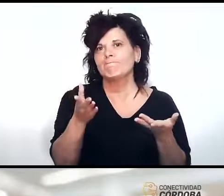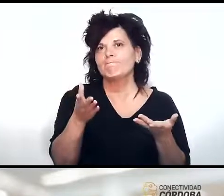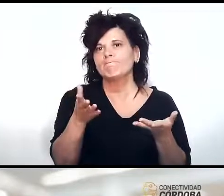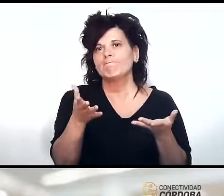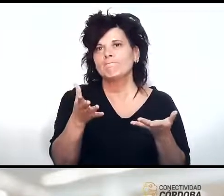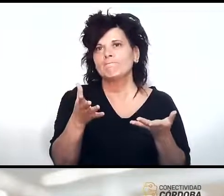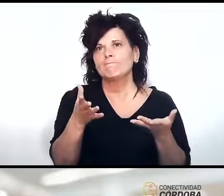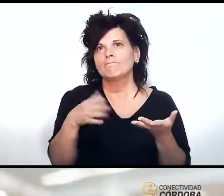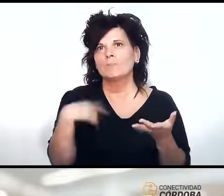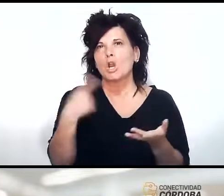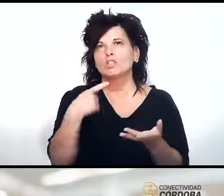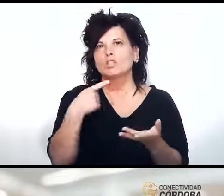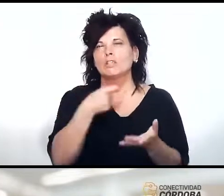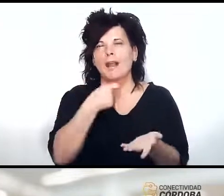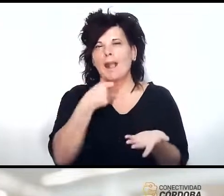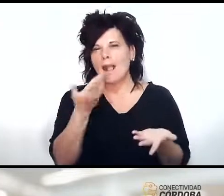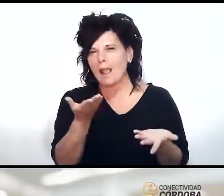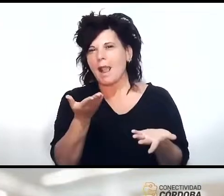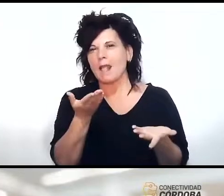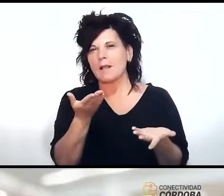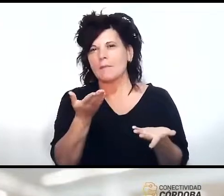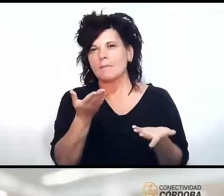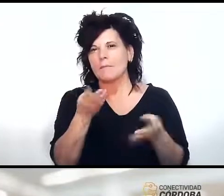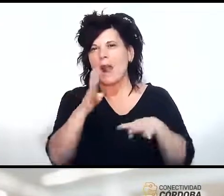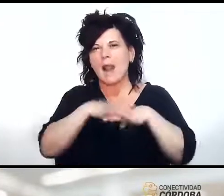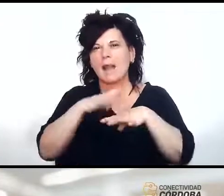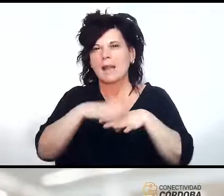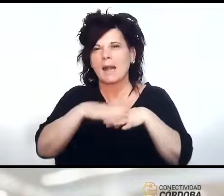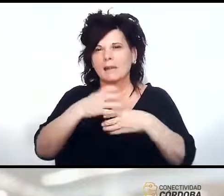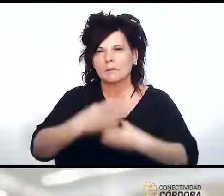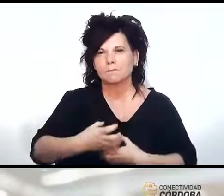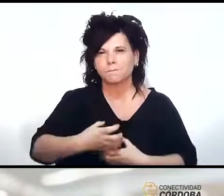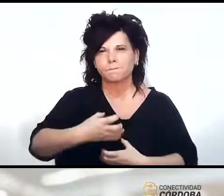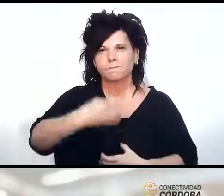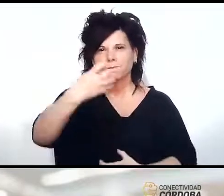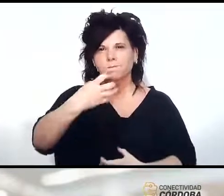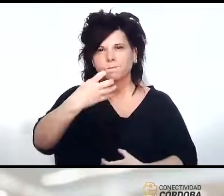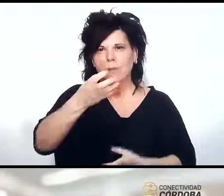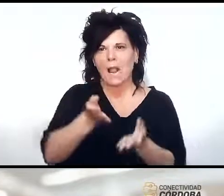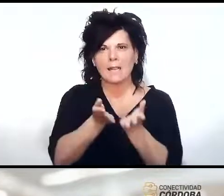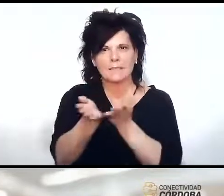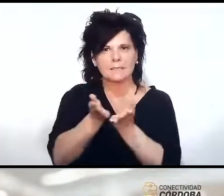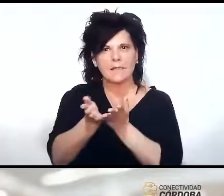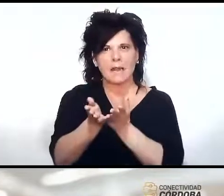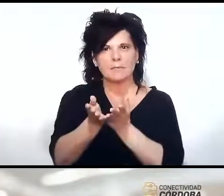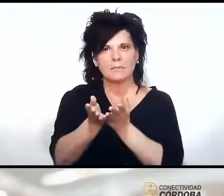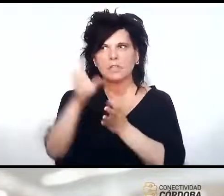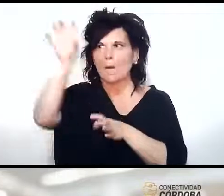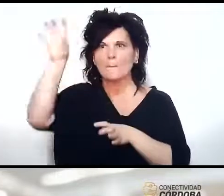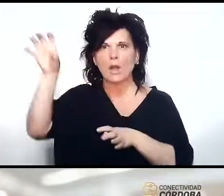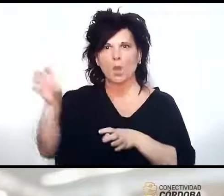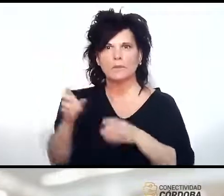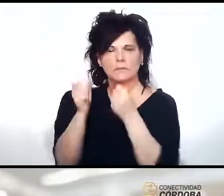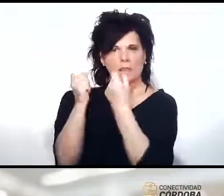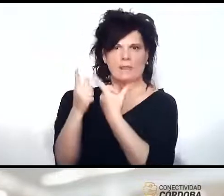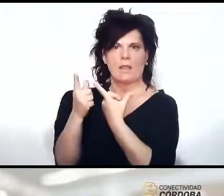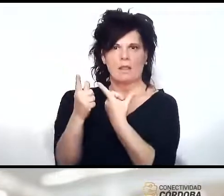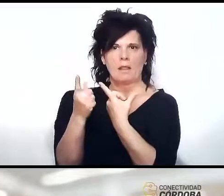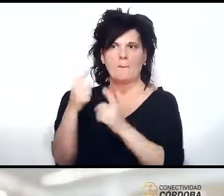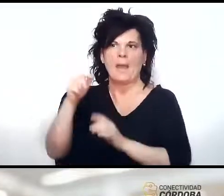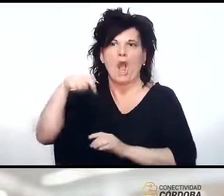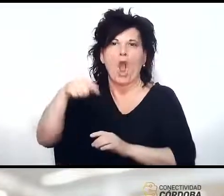aspiramos es que tiene que ser esa red troncal que le dé servicio a las provincias pero hoy por hoy son redes